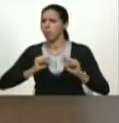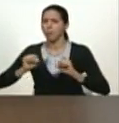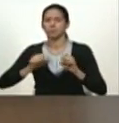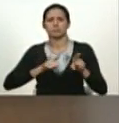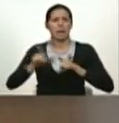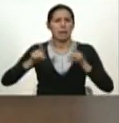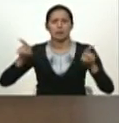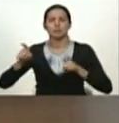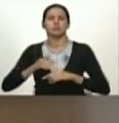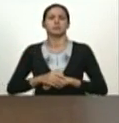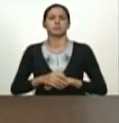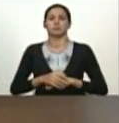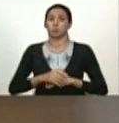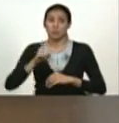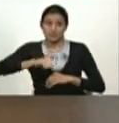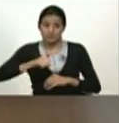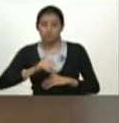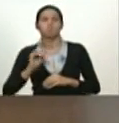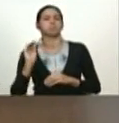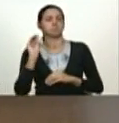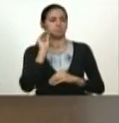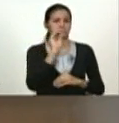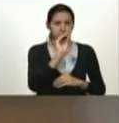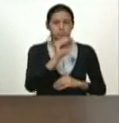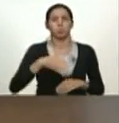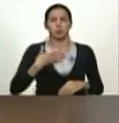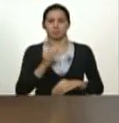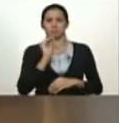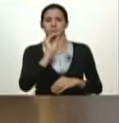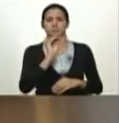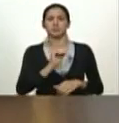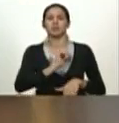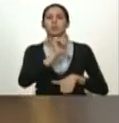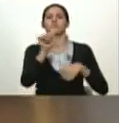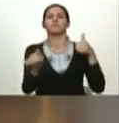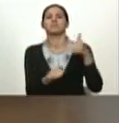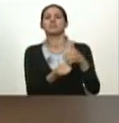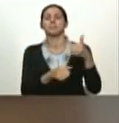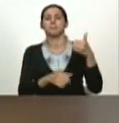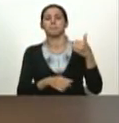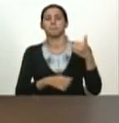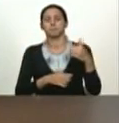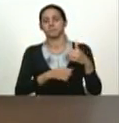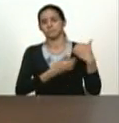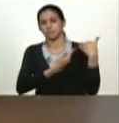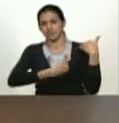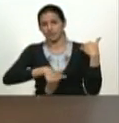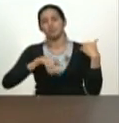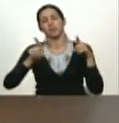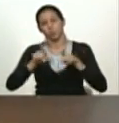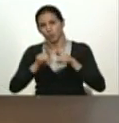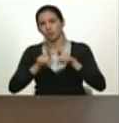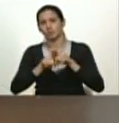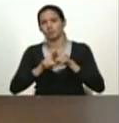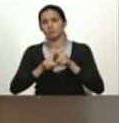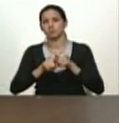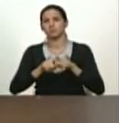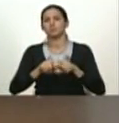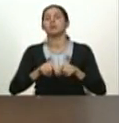necesite ahí tiene al ministro de planificación con rango de vicepresidente para que esté en el consejo de vicepresidente que es lo que quiero decirle a